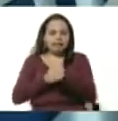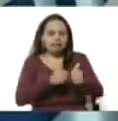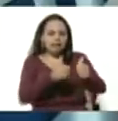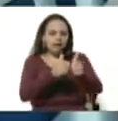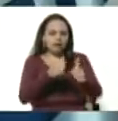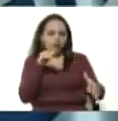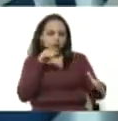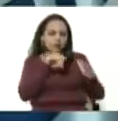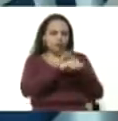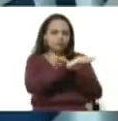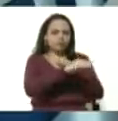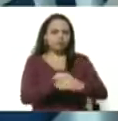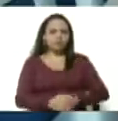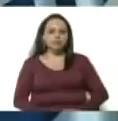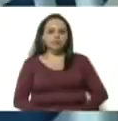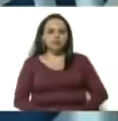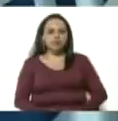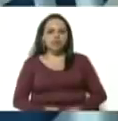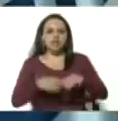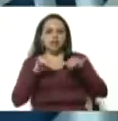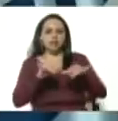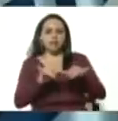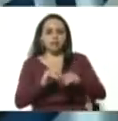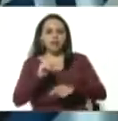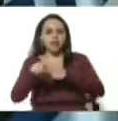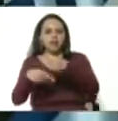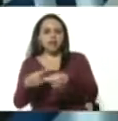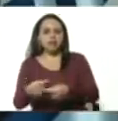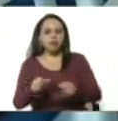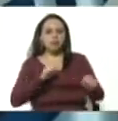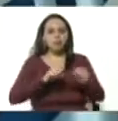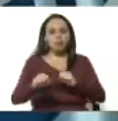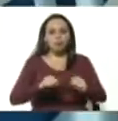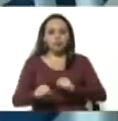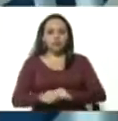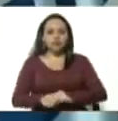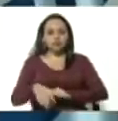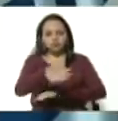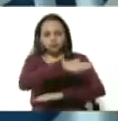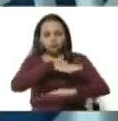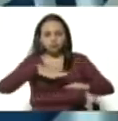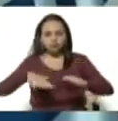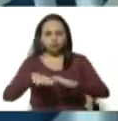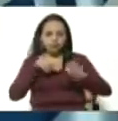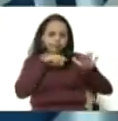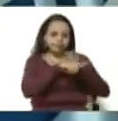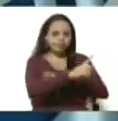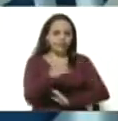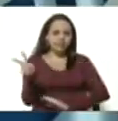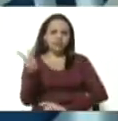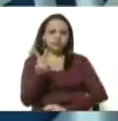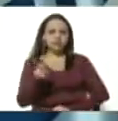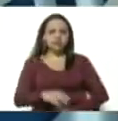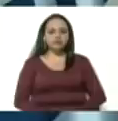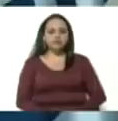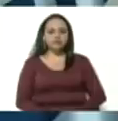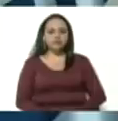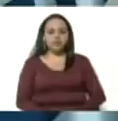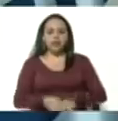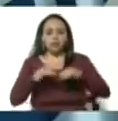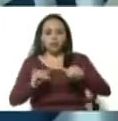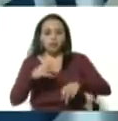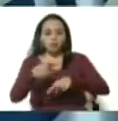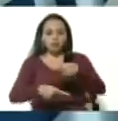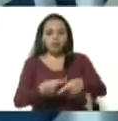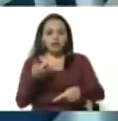el ingreso irregular de las mismas y su posterior movilización al interior del país. Durante estos procedimientos